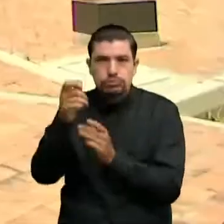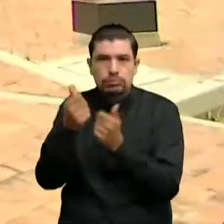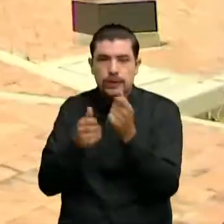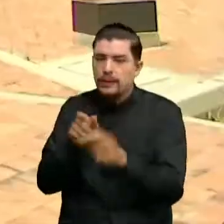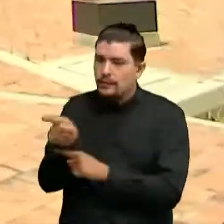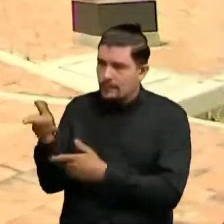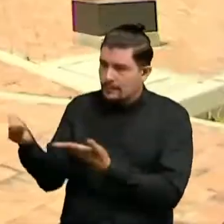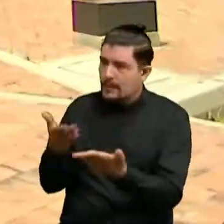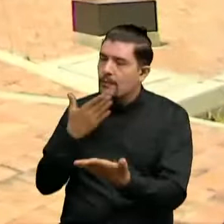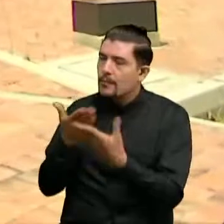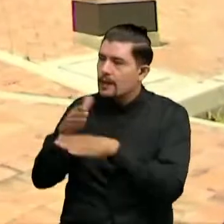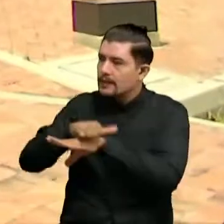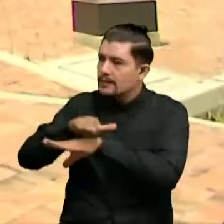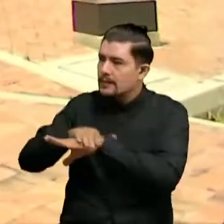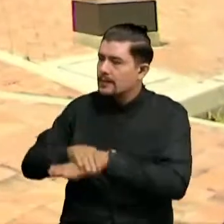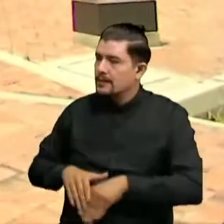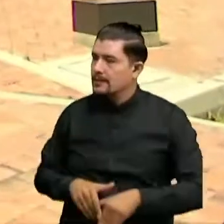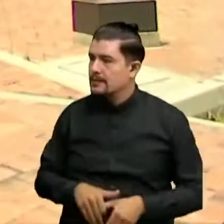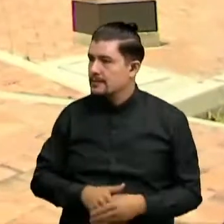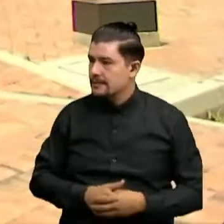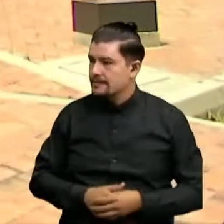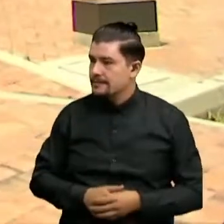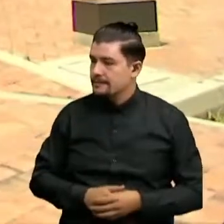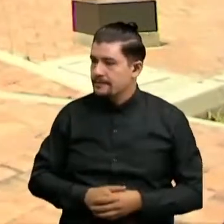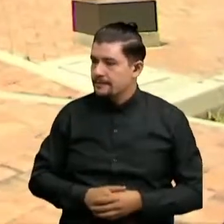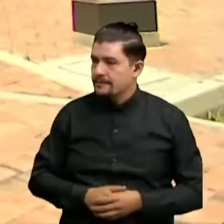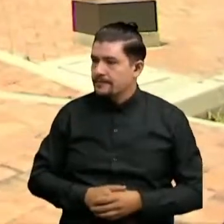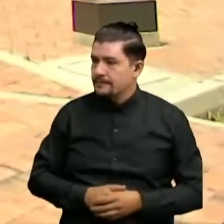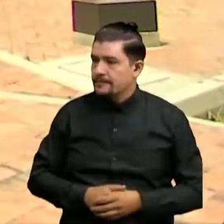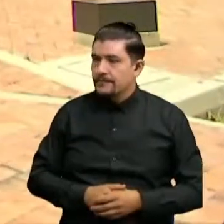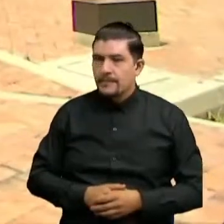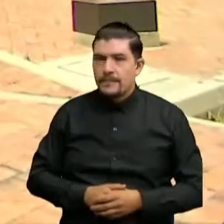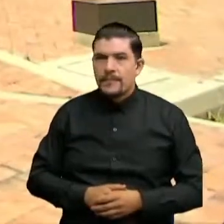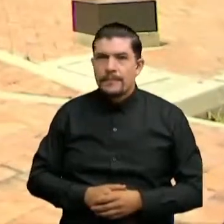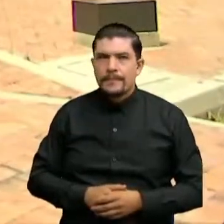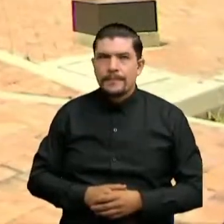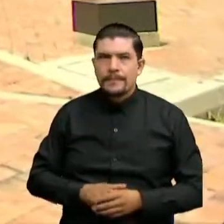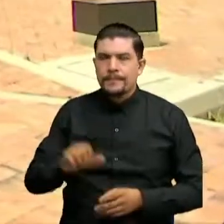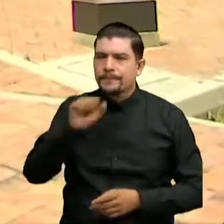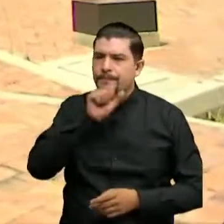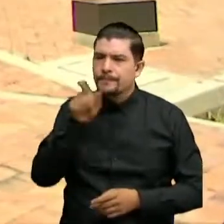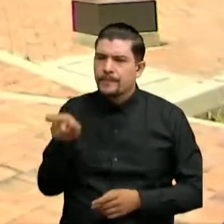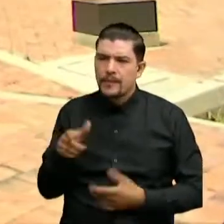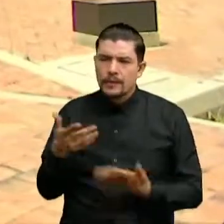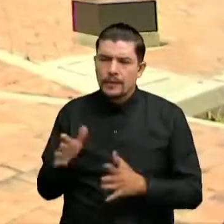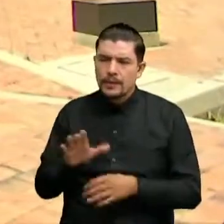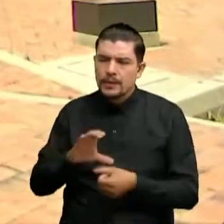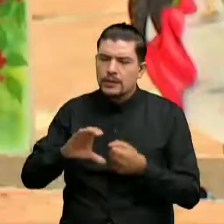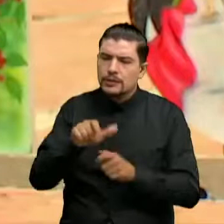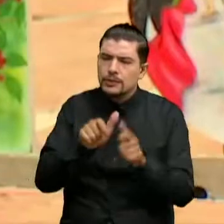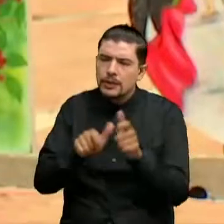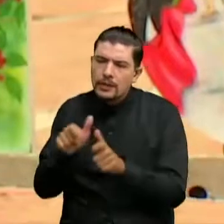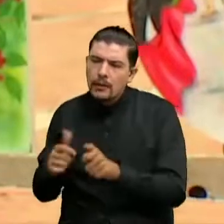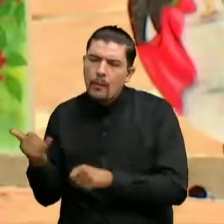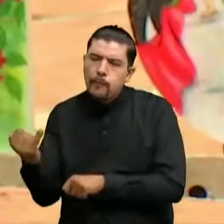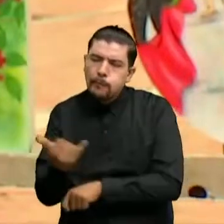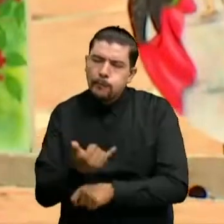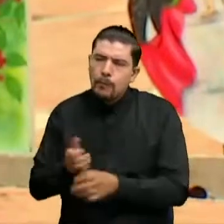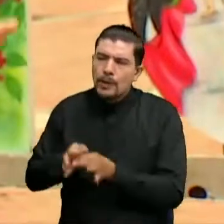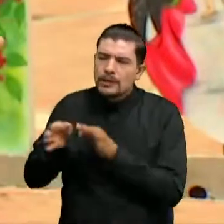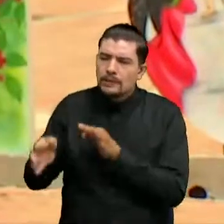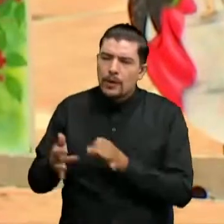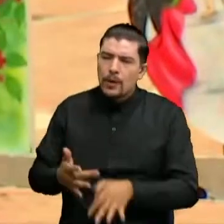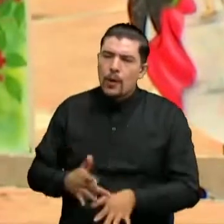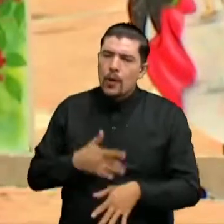bienvenido a Oriente Noticias del canal TRO Y por supuesto, ¿cómo es ese sentir de los Dramaloteros alrededor de esta nueva